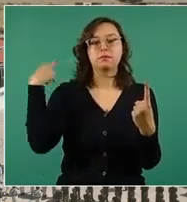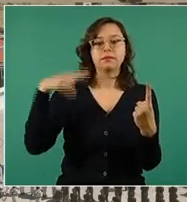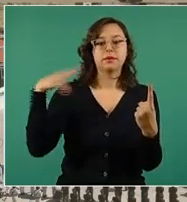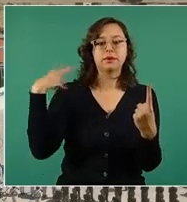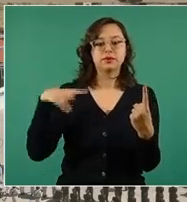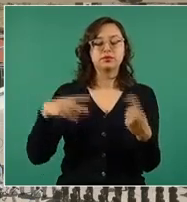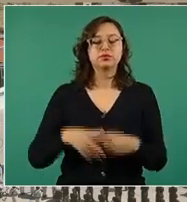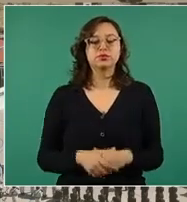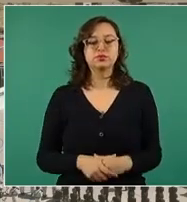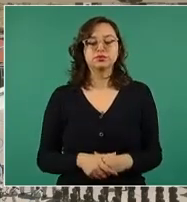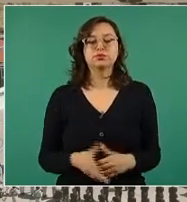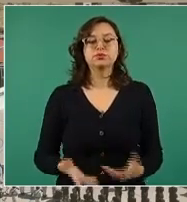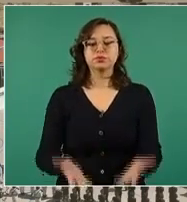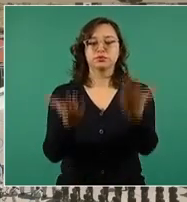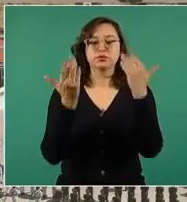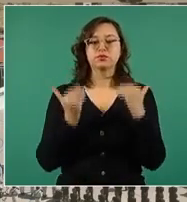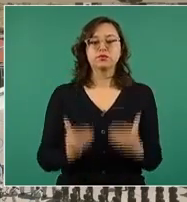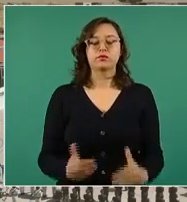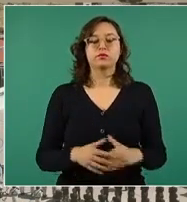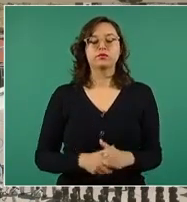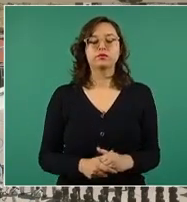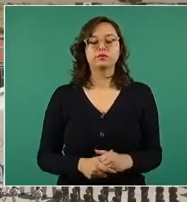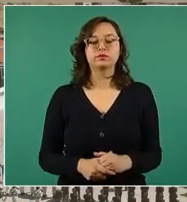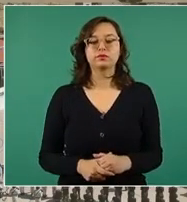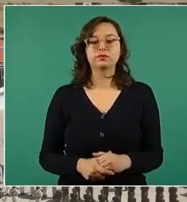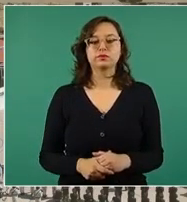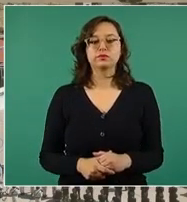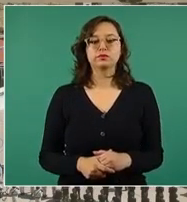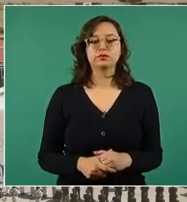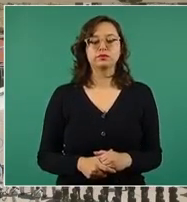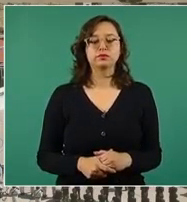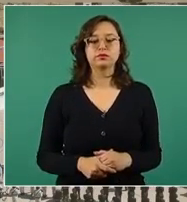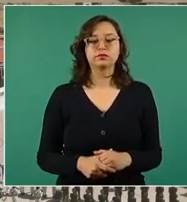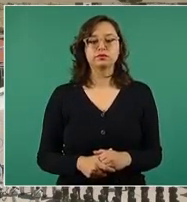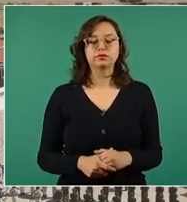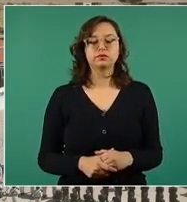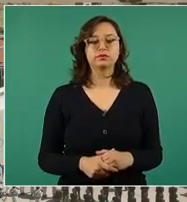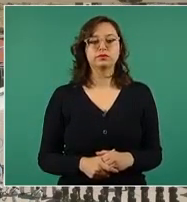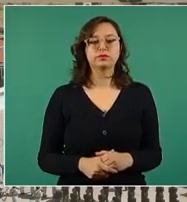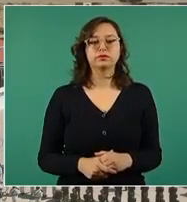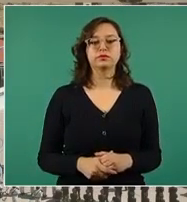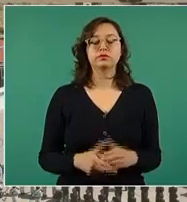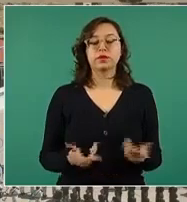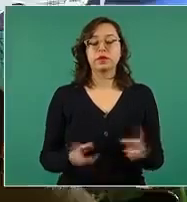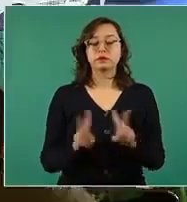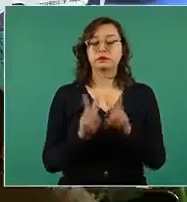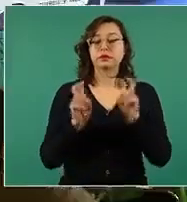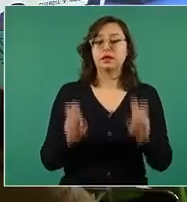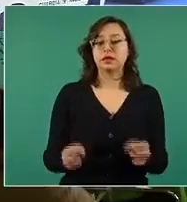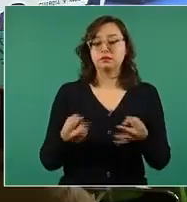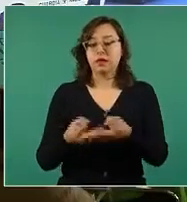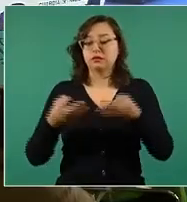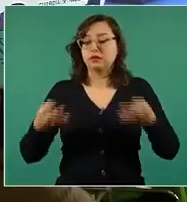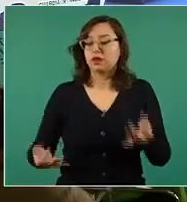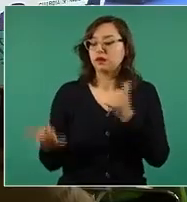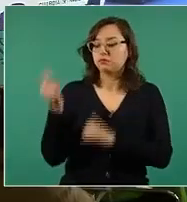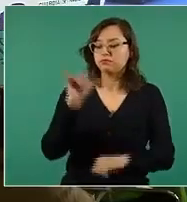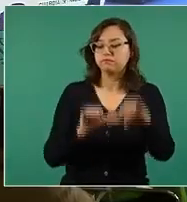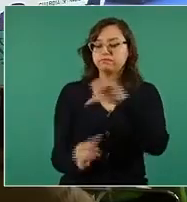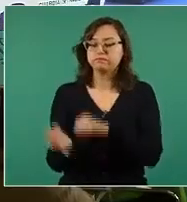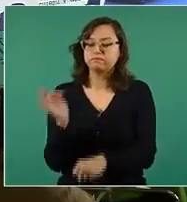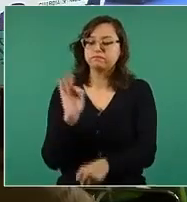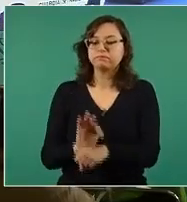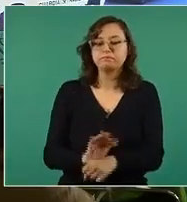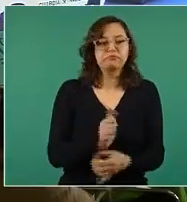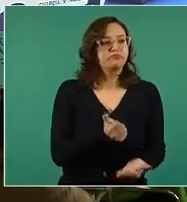Por lo que respecta al apoyo que da la Guardia Nacional a la distribución de fertilizantes, en el presente